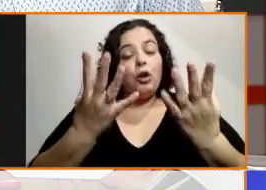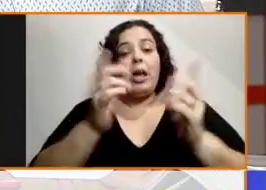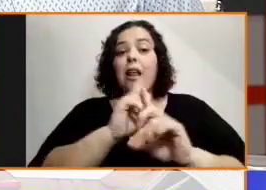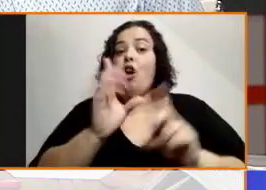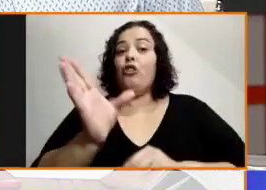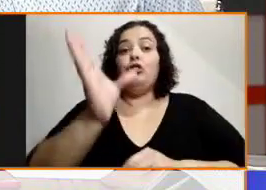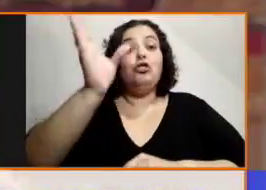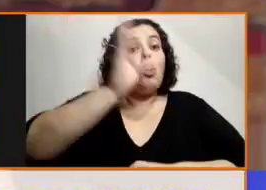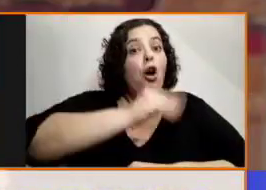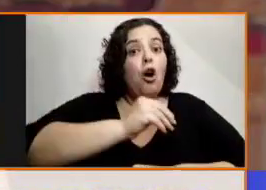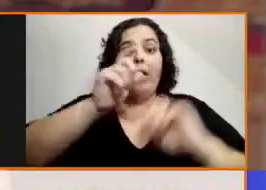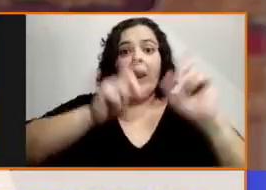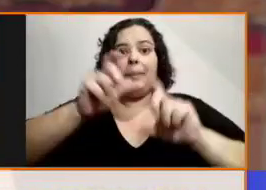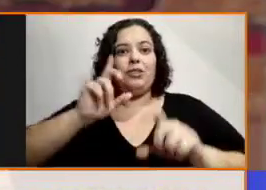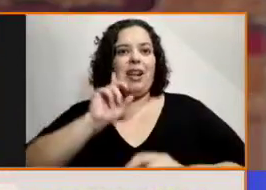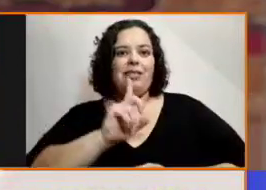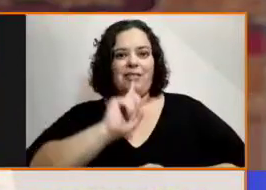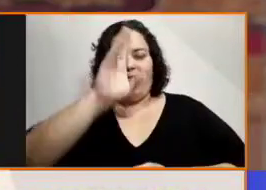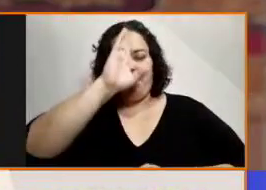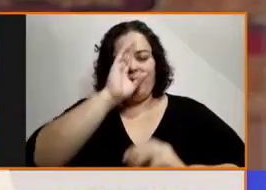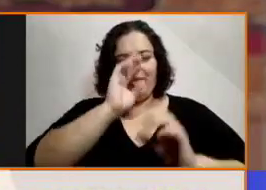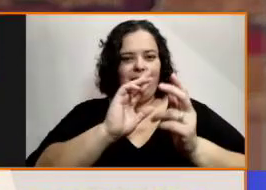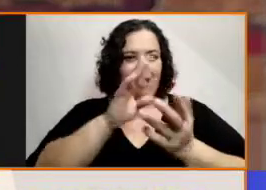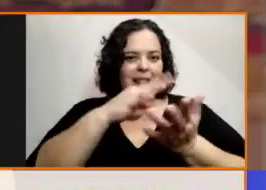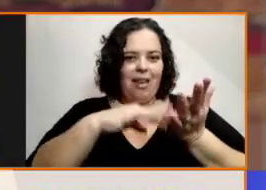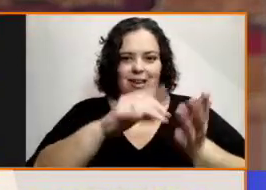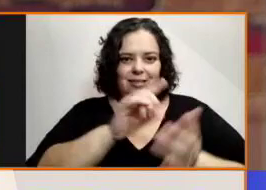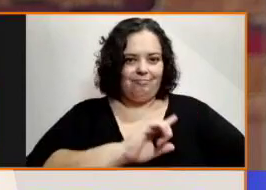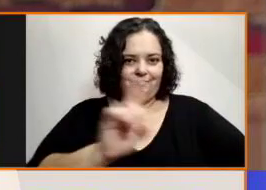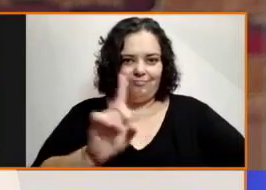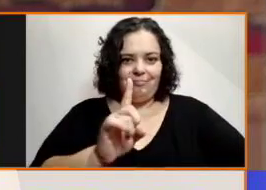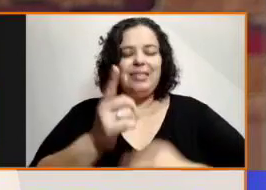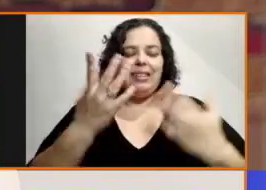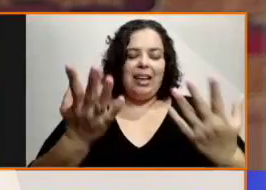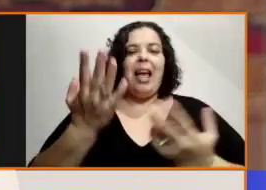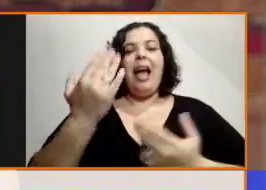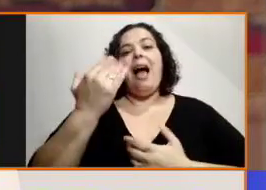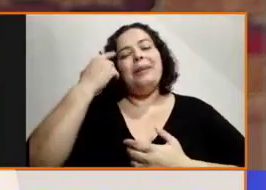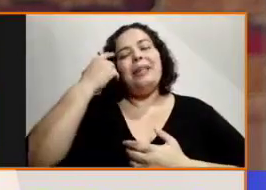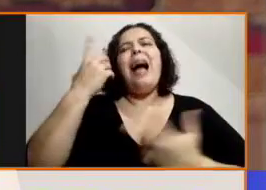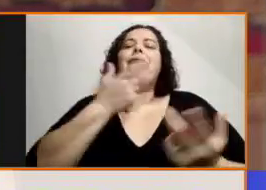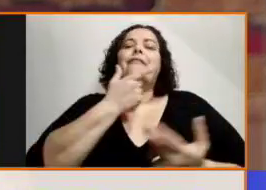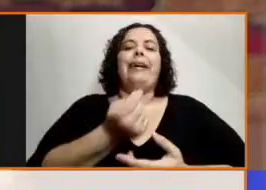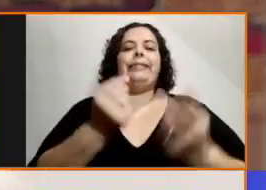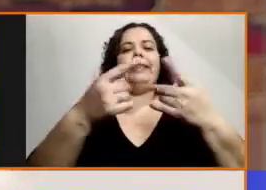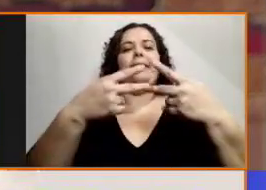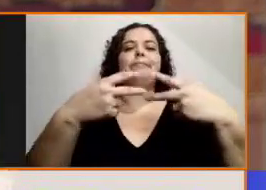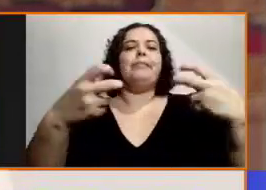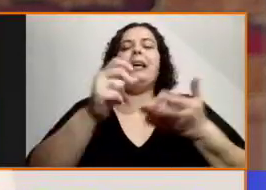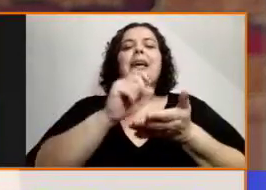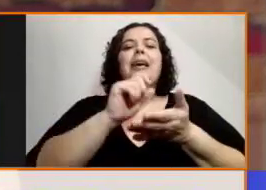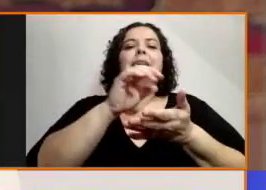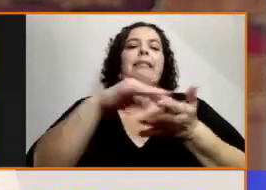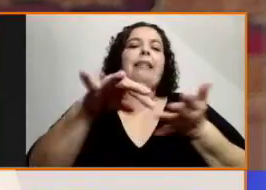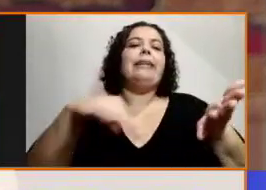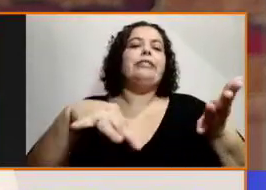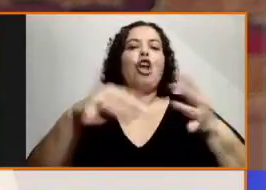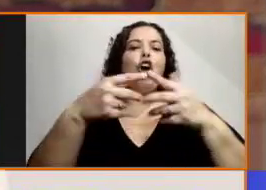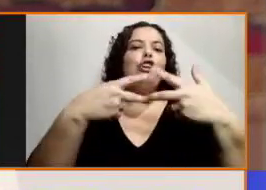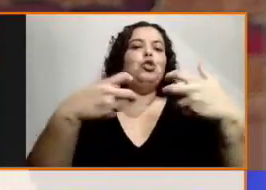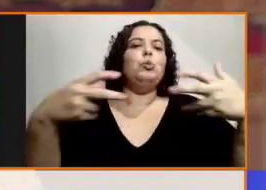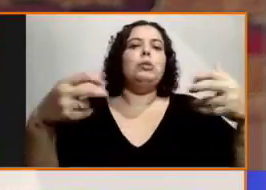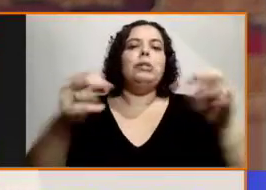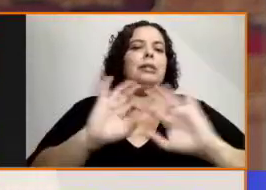habitualmente, pensamos que lo resolvemos con un texto, pero no todas las personas sordas aprenden a leer y tiene su lógica, porque ¿cómo aprendemos?